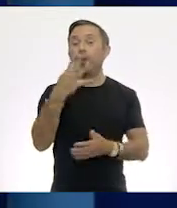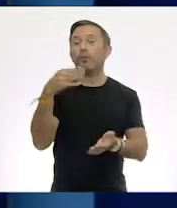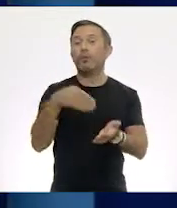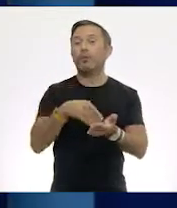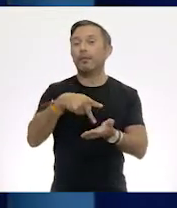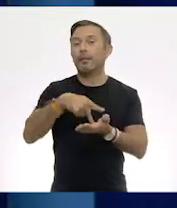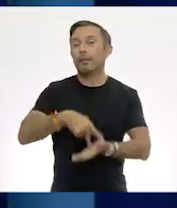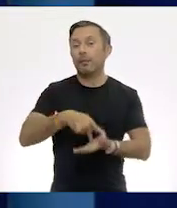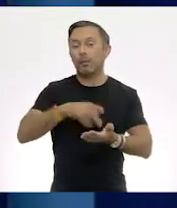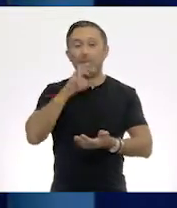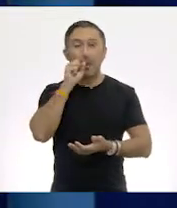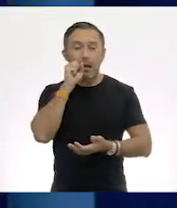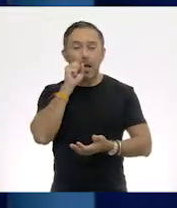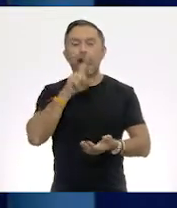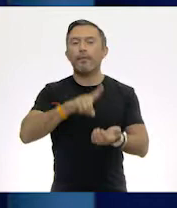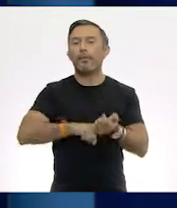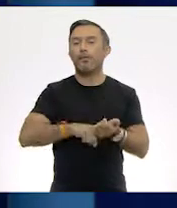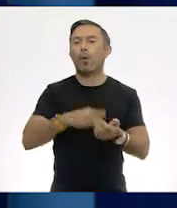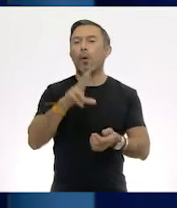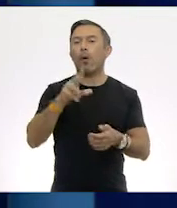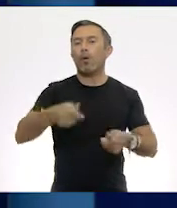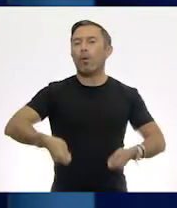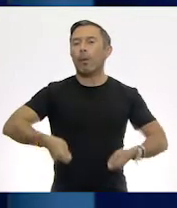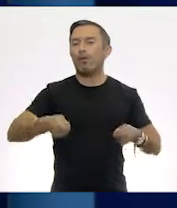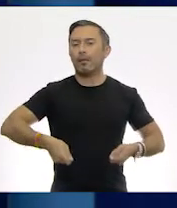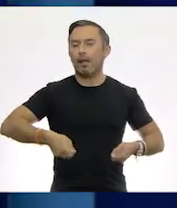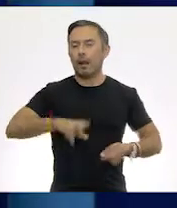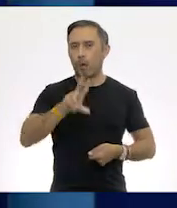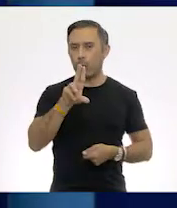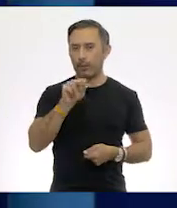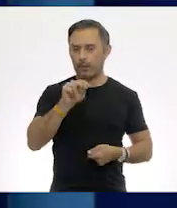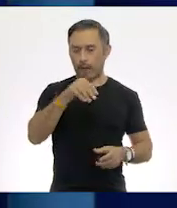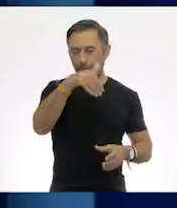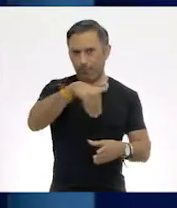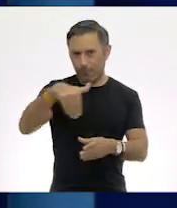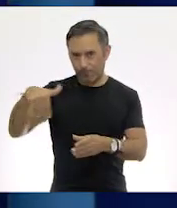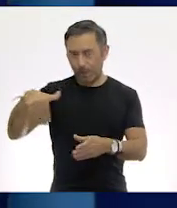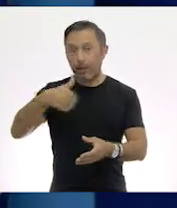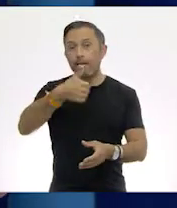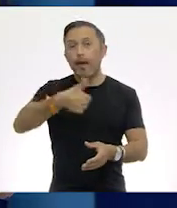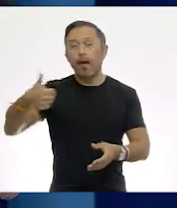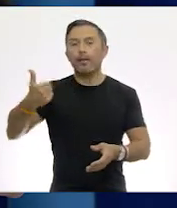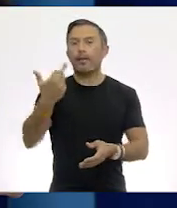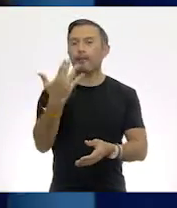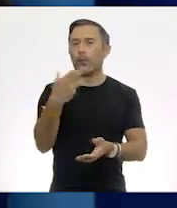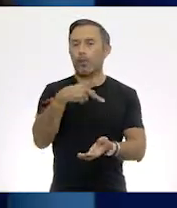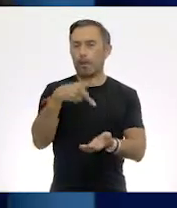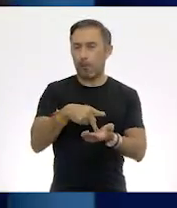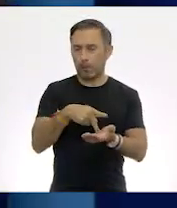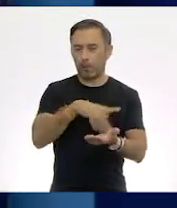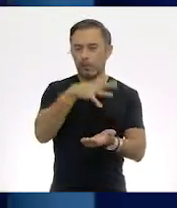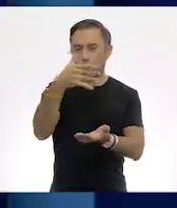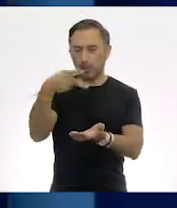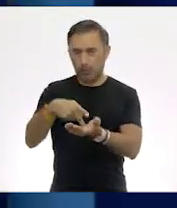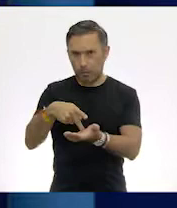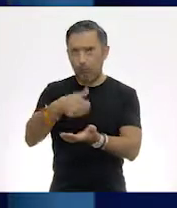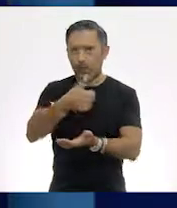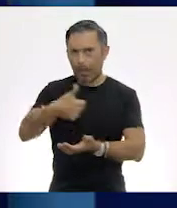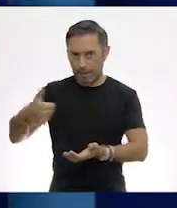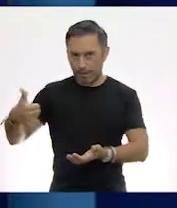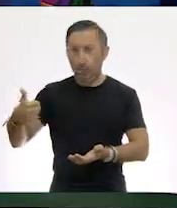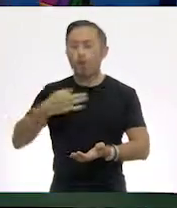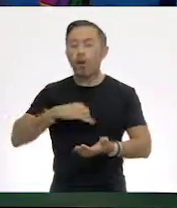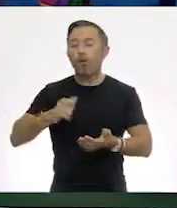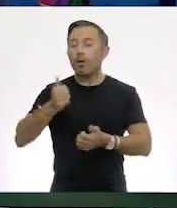costales de 50 kilogramos, ¿cuántos kilogramos en total se reciben?